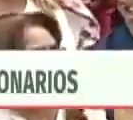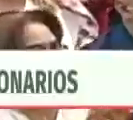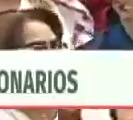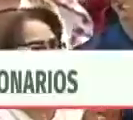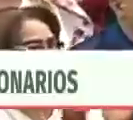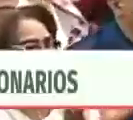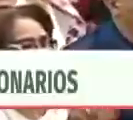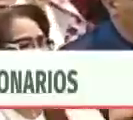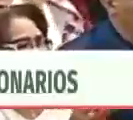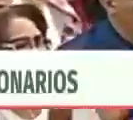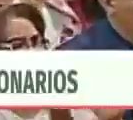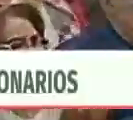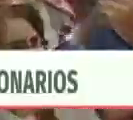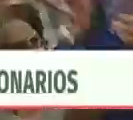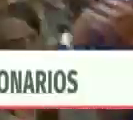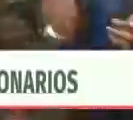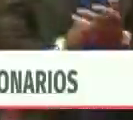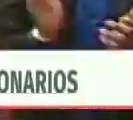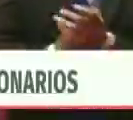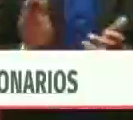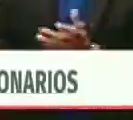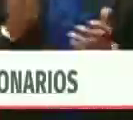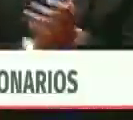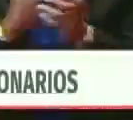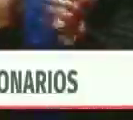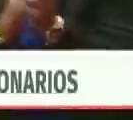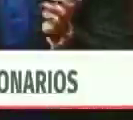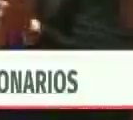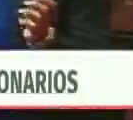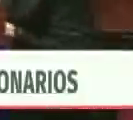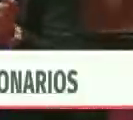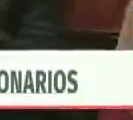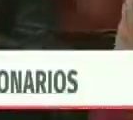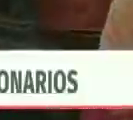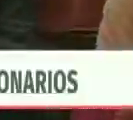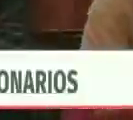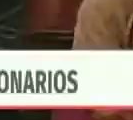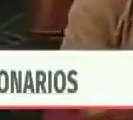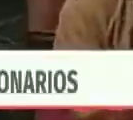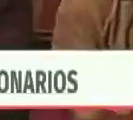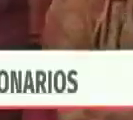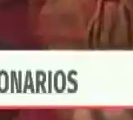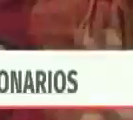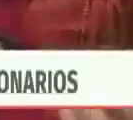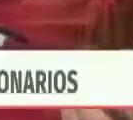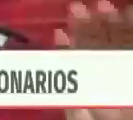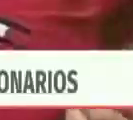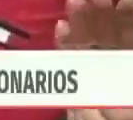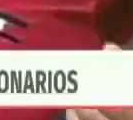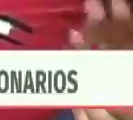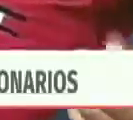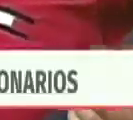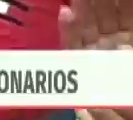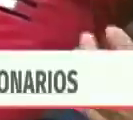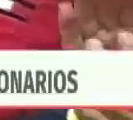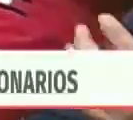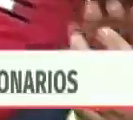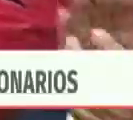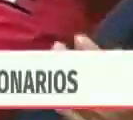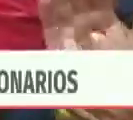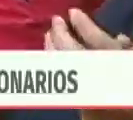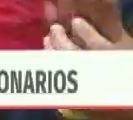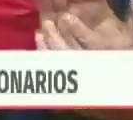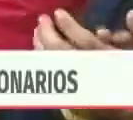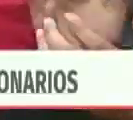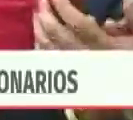Consejo Bolivariano de Alcaldías del país. Consejo Bolivariano, con una estructura de